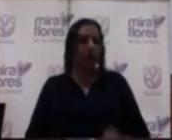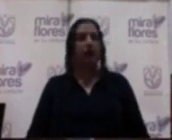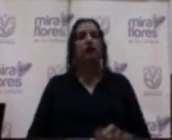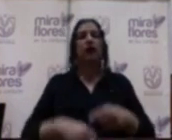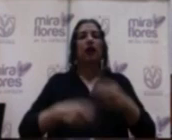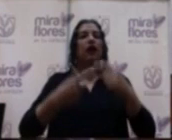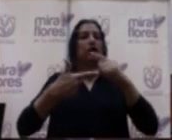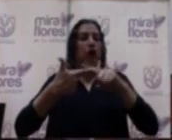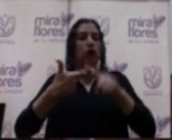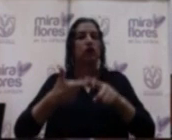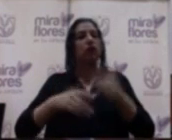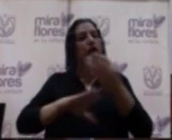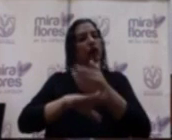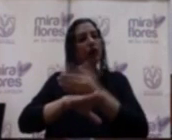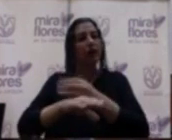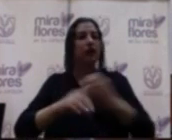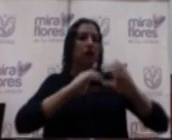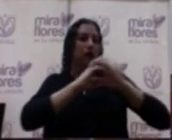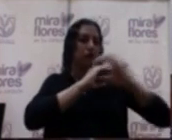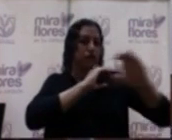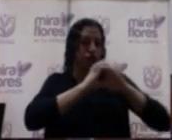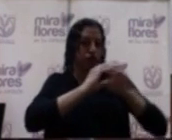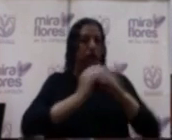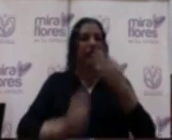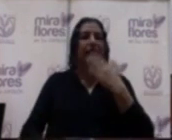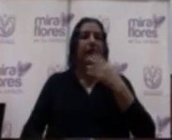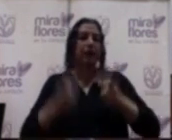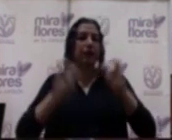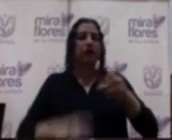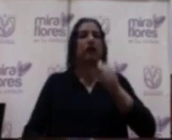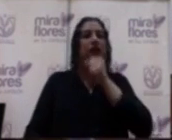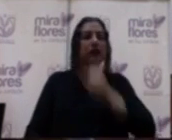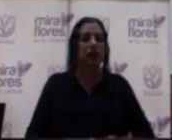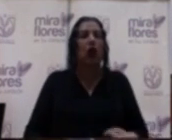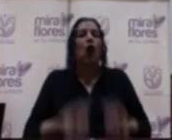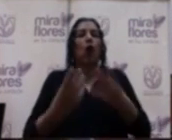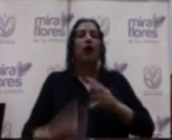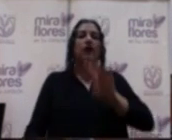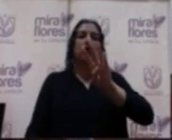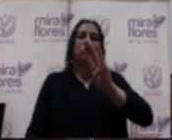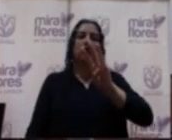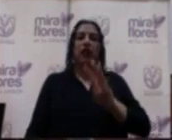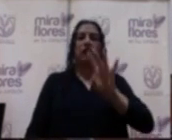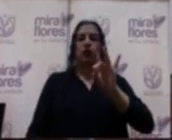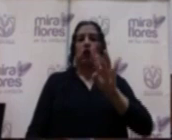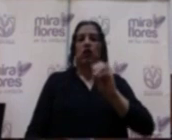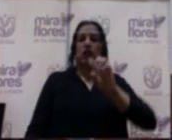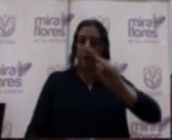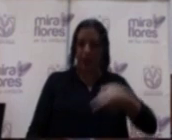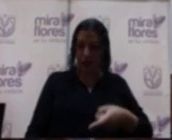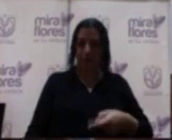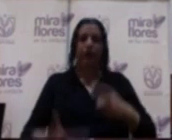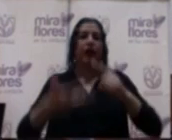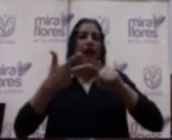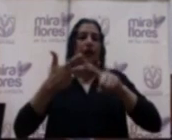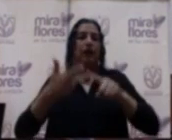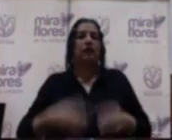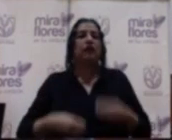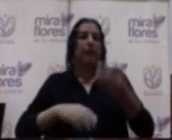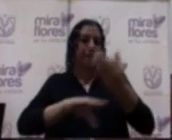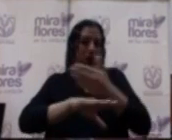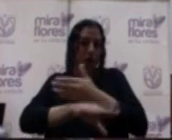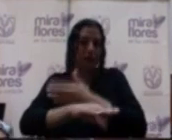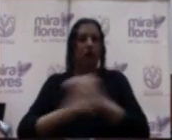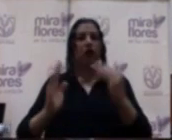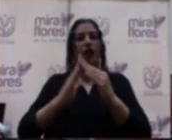mejoramiento del servicio de transporte para el adulto mayor por 680 mil, mejoramiento puesta en valor